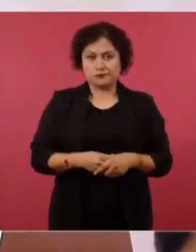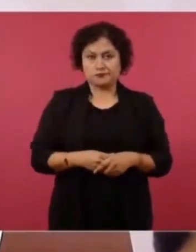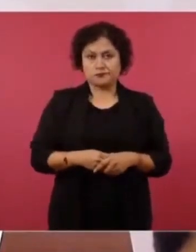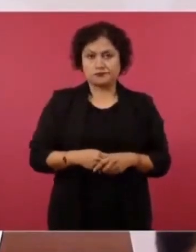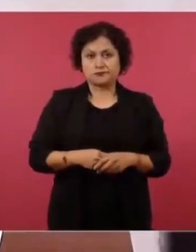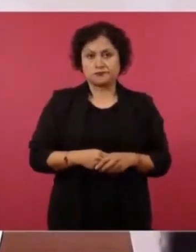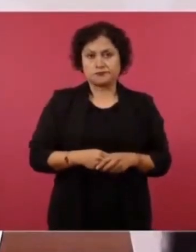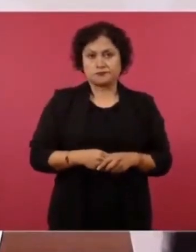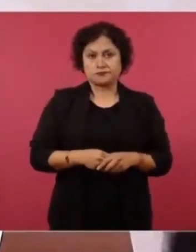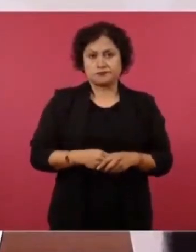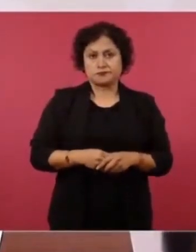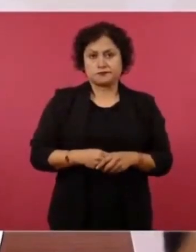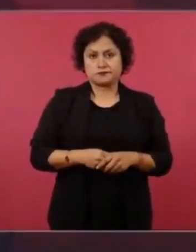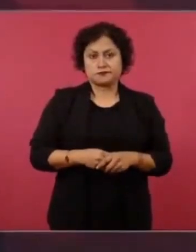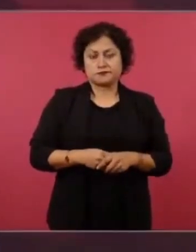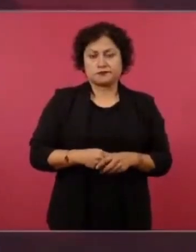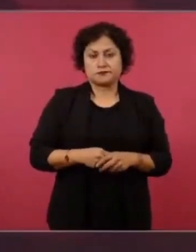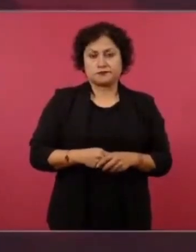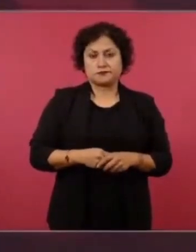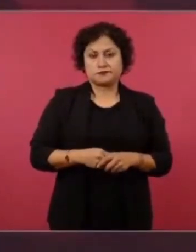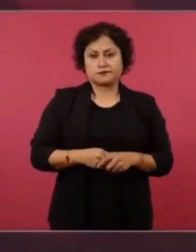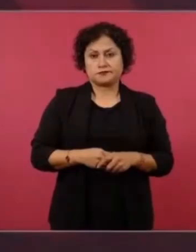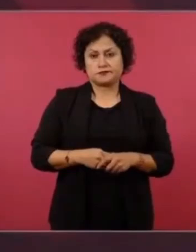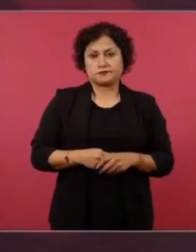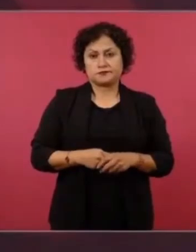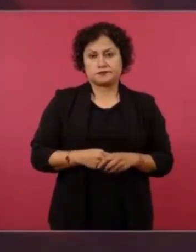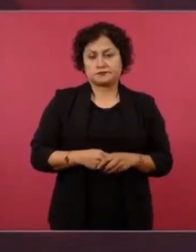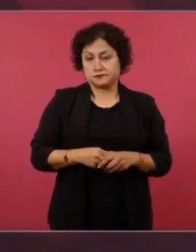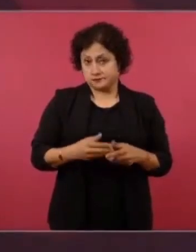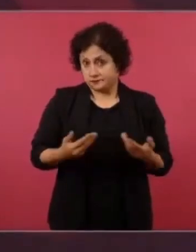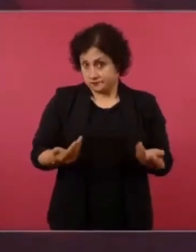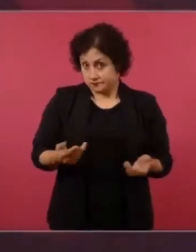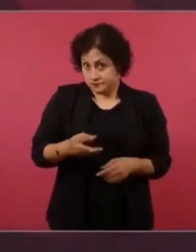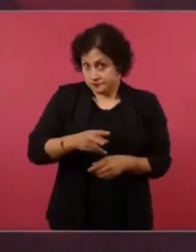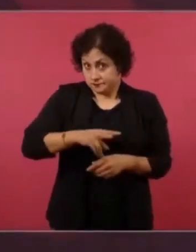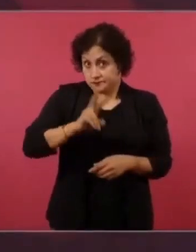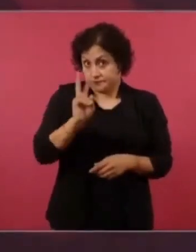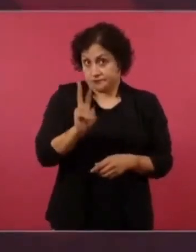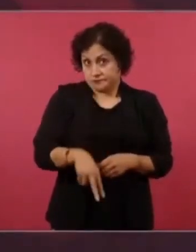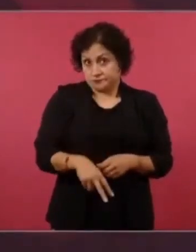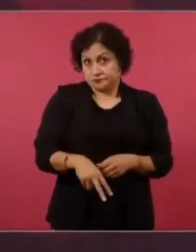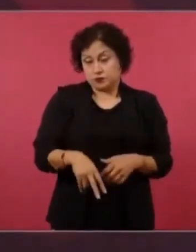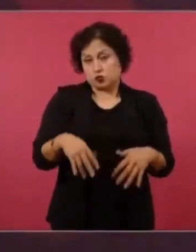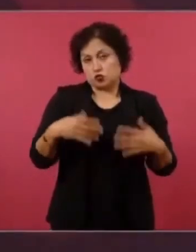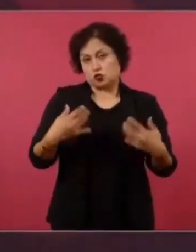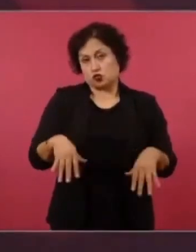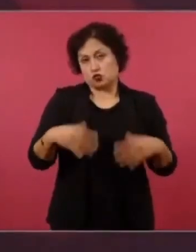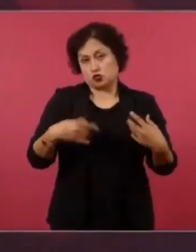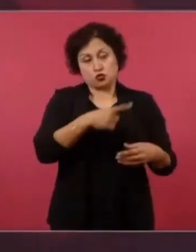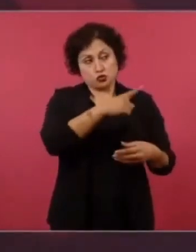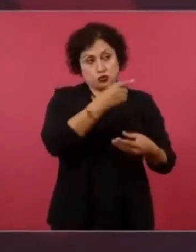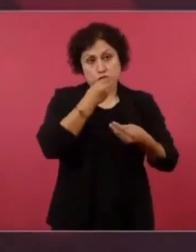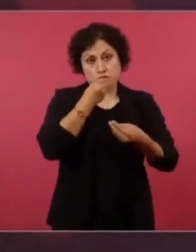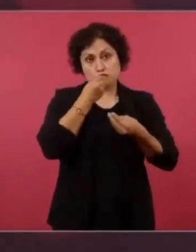Sería muy bueno para el país,